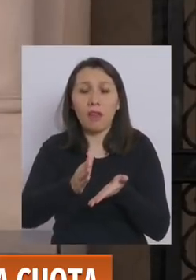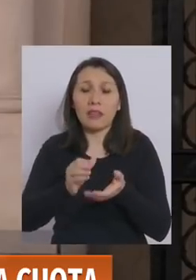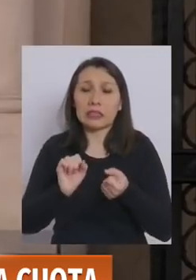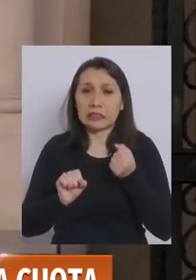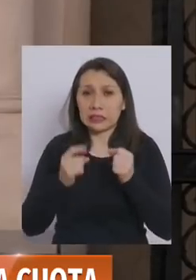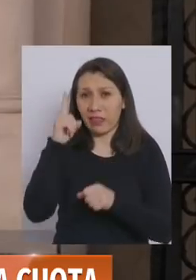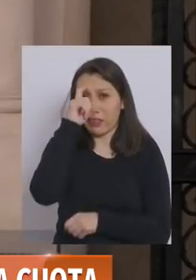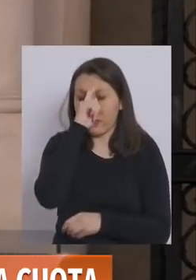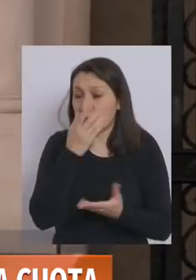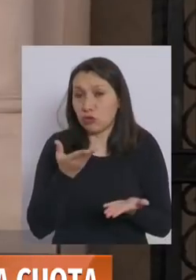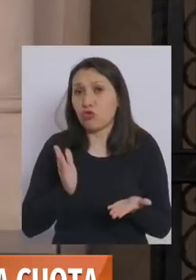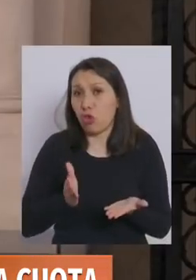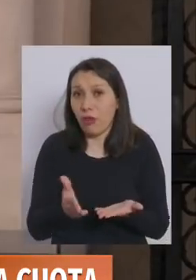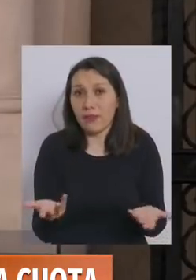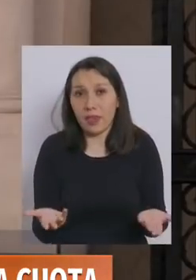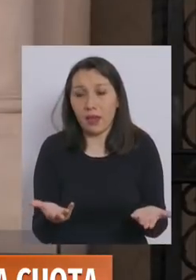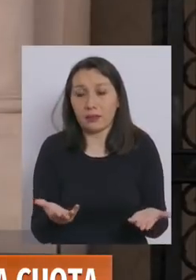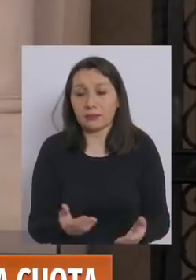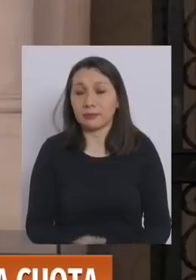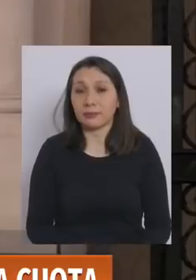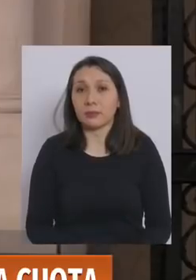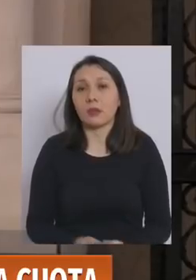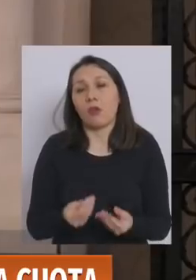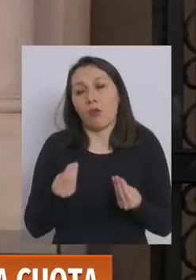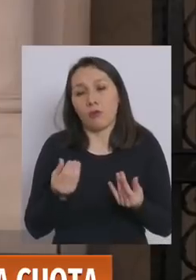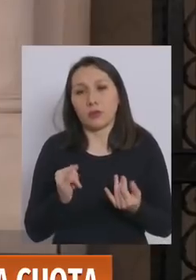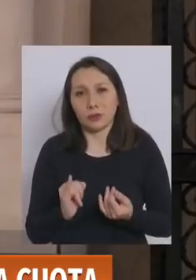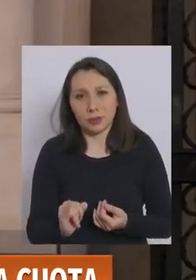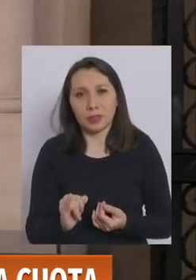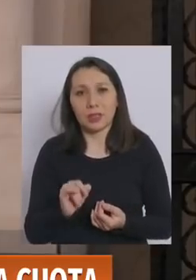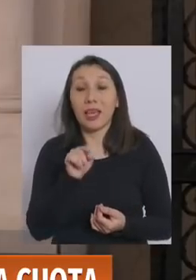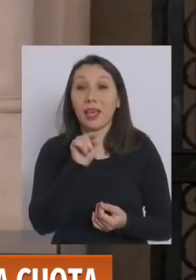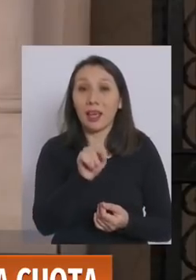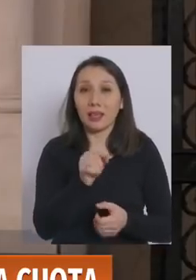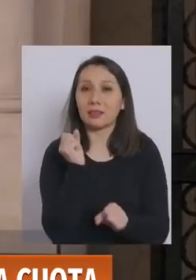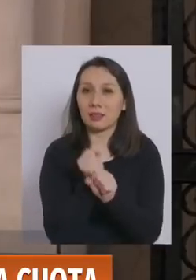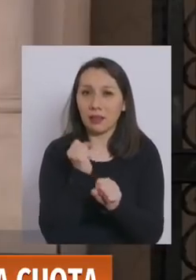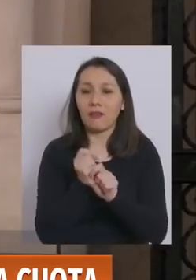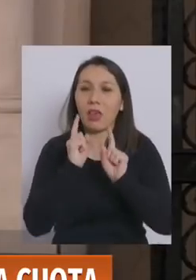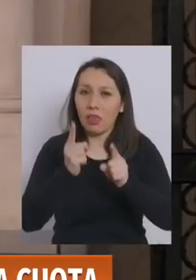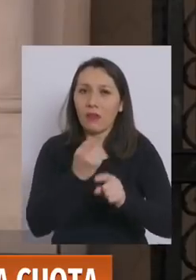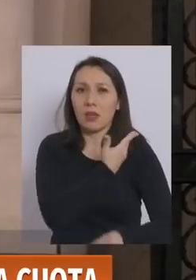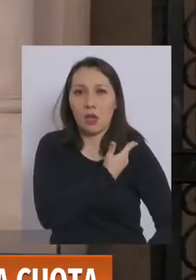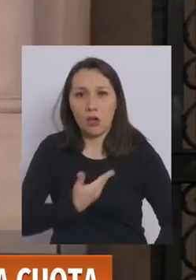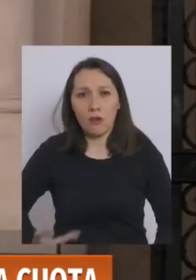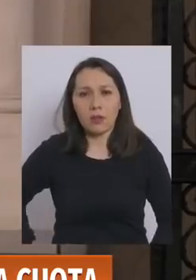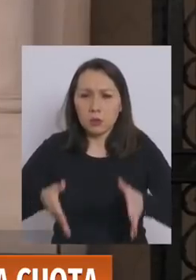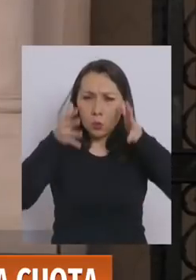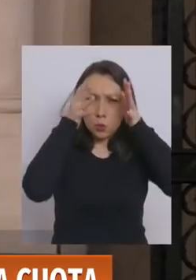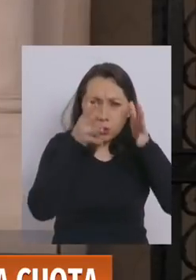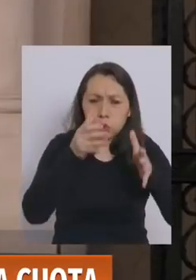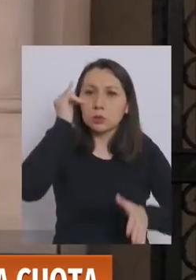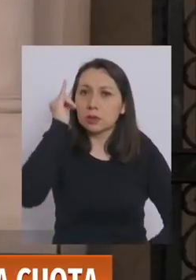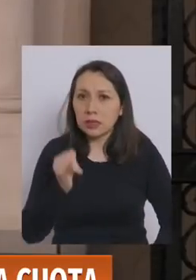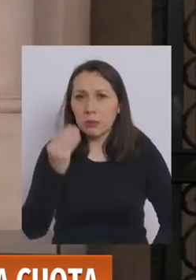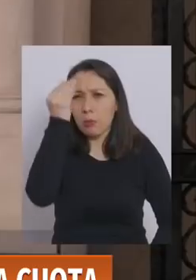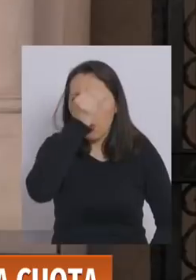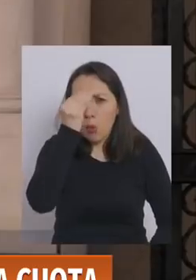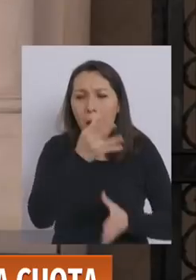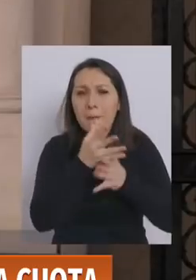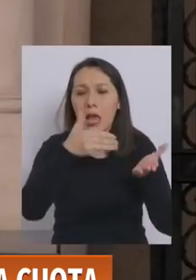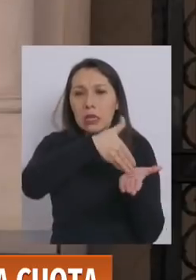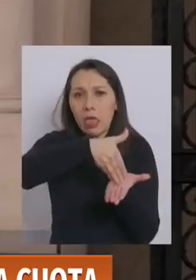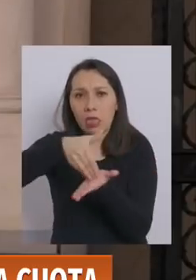pasando, que lo puedan seguir pasando mal. Por supuesto, esa es la tarea que tiene que hacer un gobierno. Preocuparse siempre por aquellos que son los más